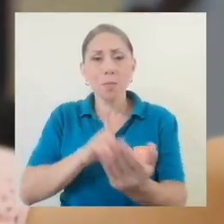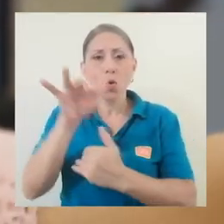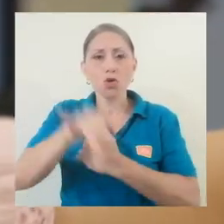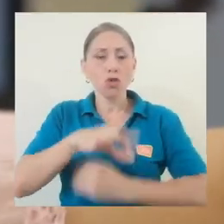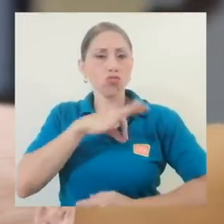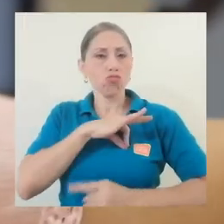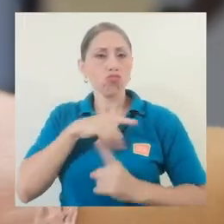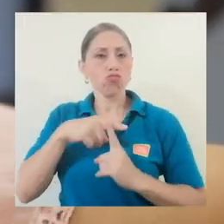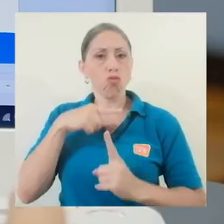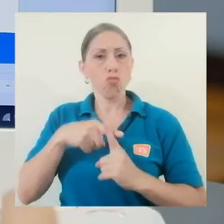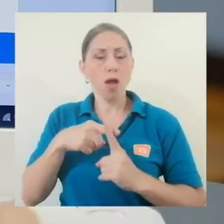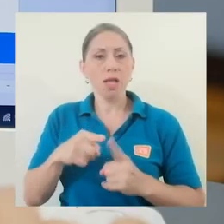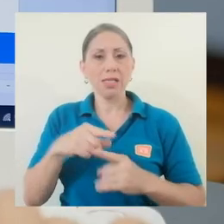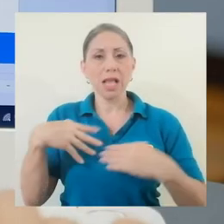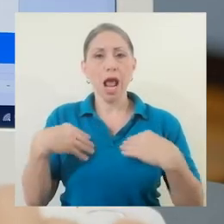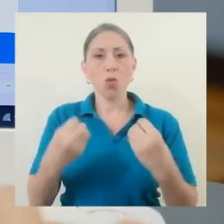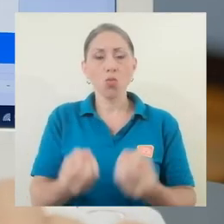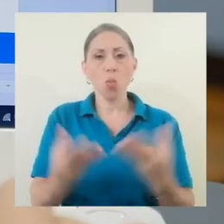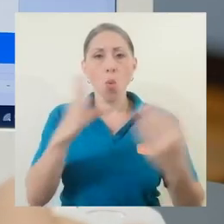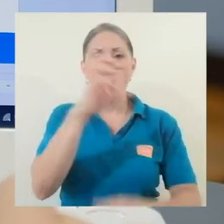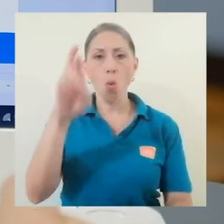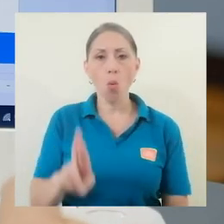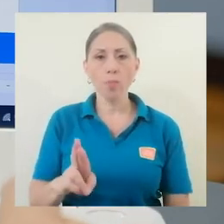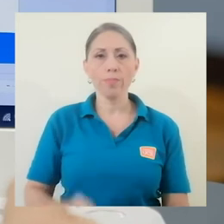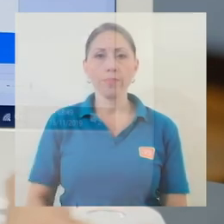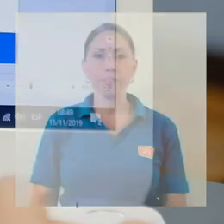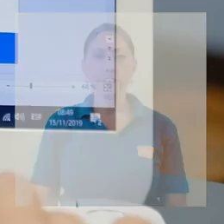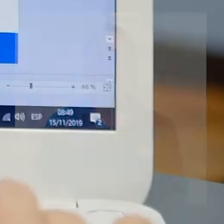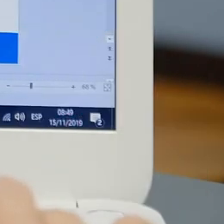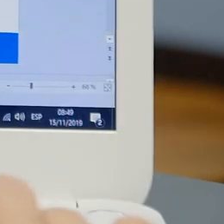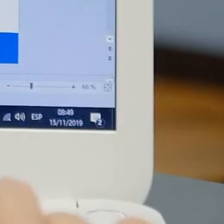favorecido a la salud pública costarricense.